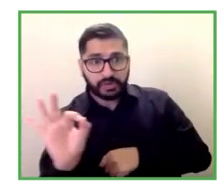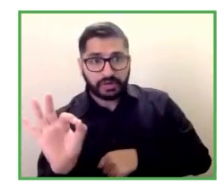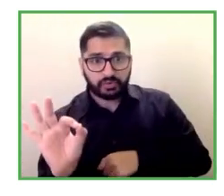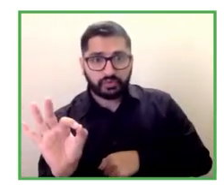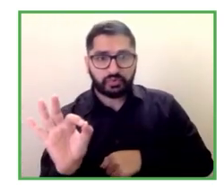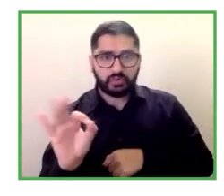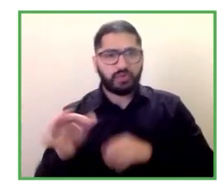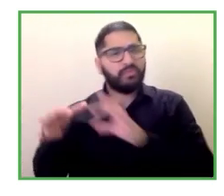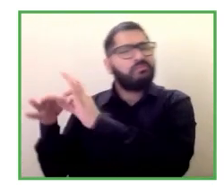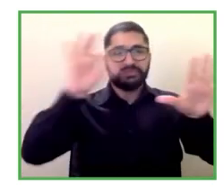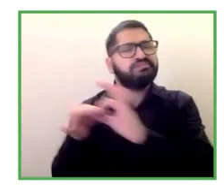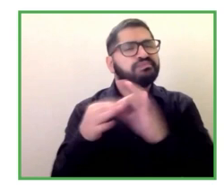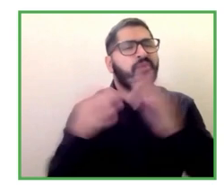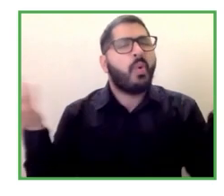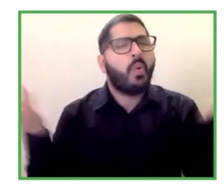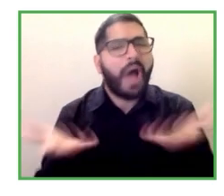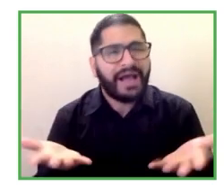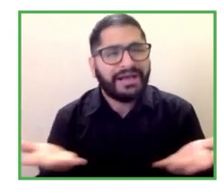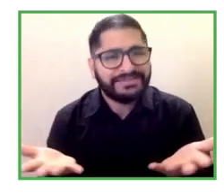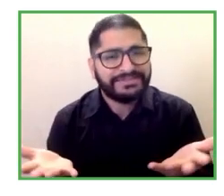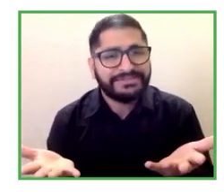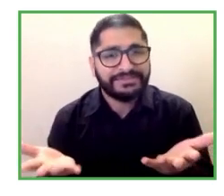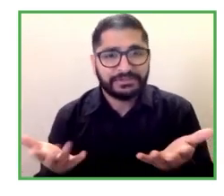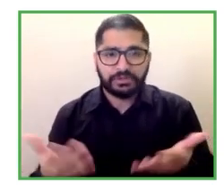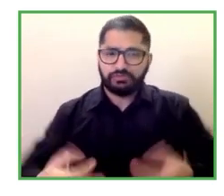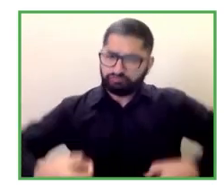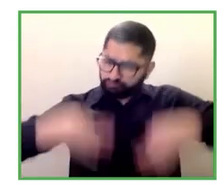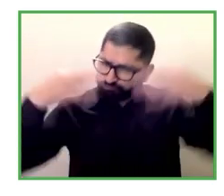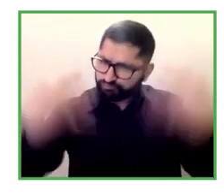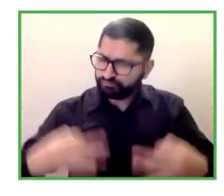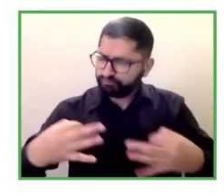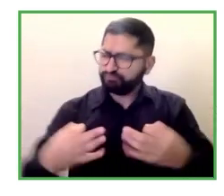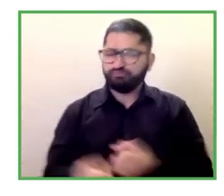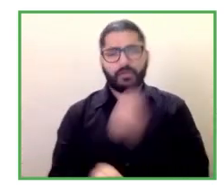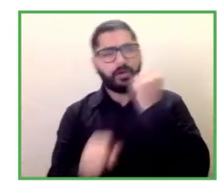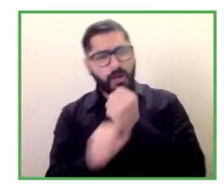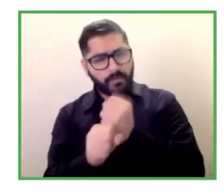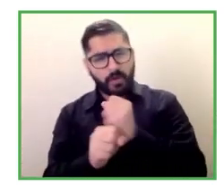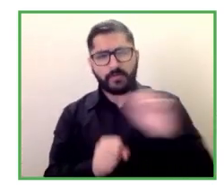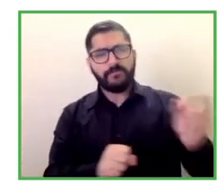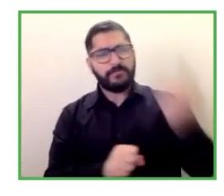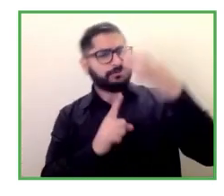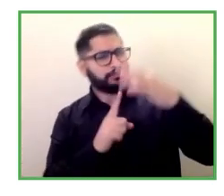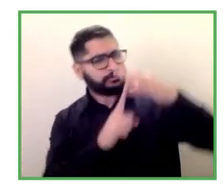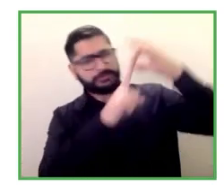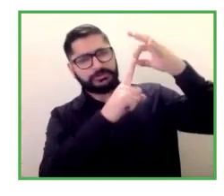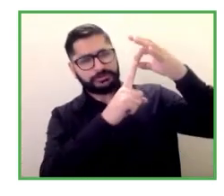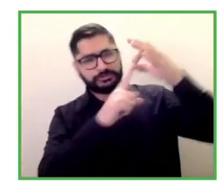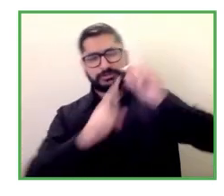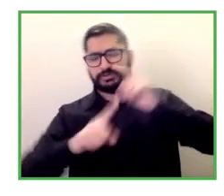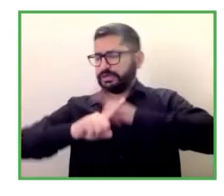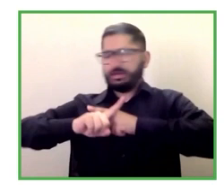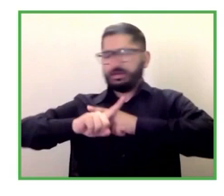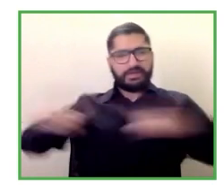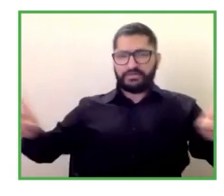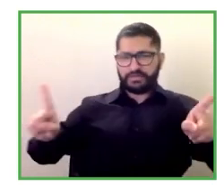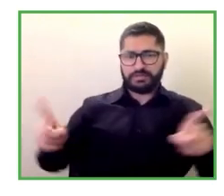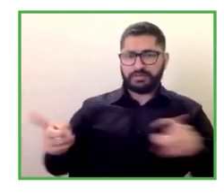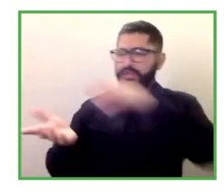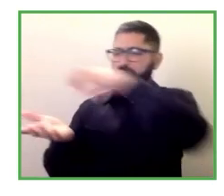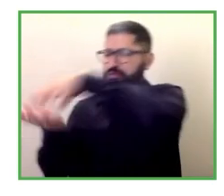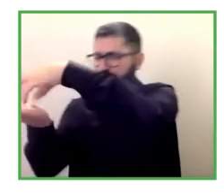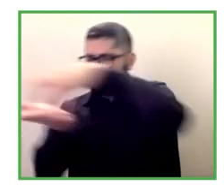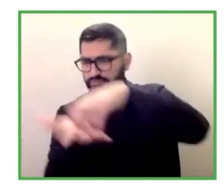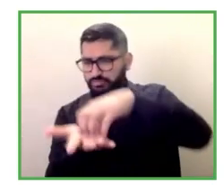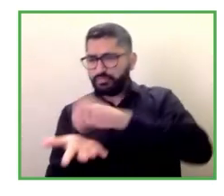establecer el trabajo principal de los distintos estados para apoyar el trabajo en los Estados Unidos